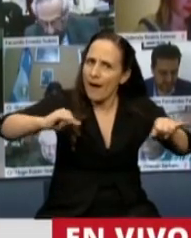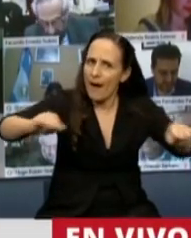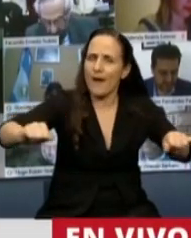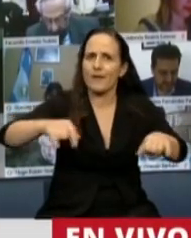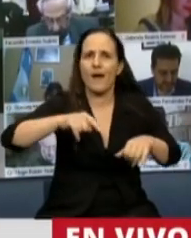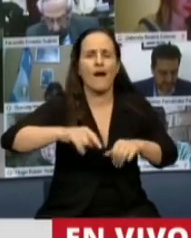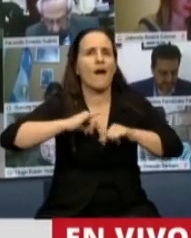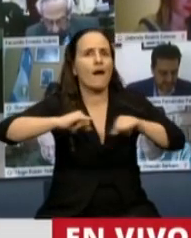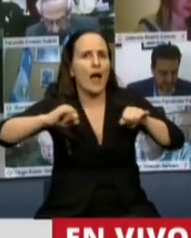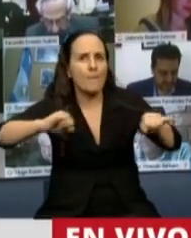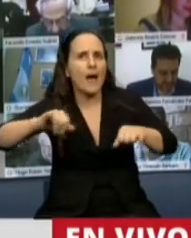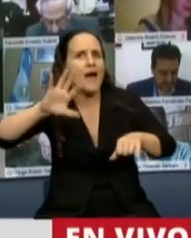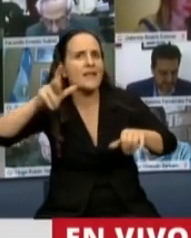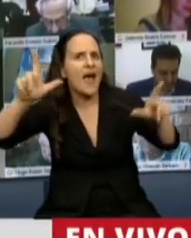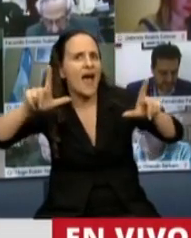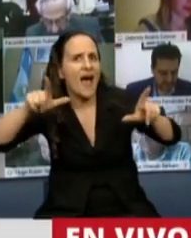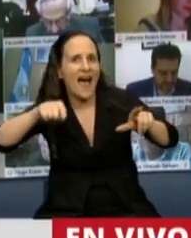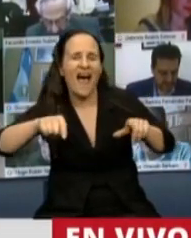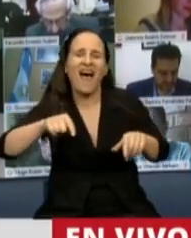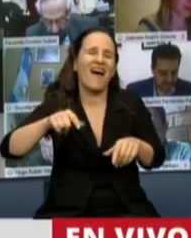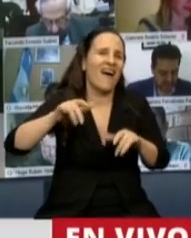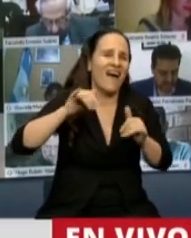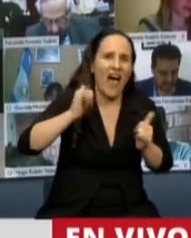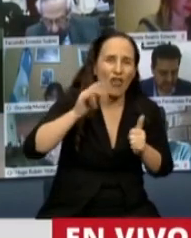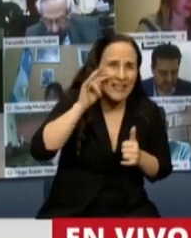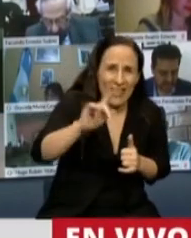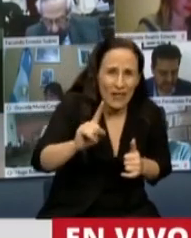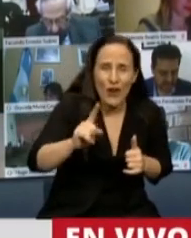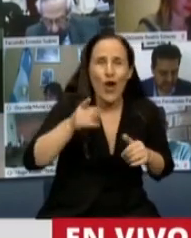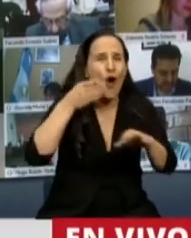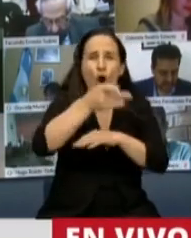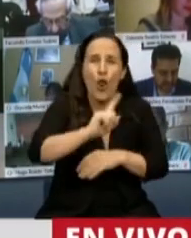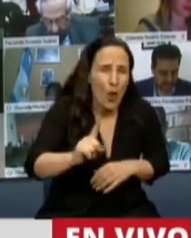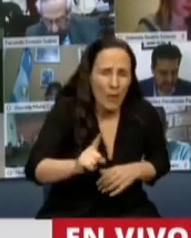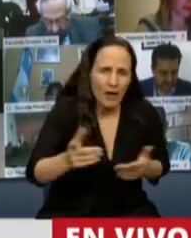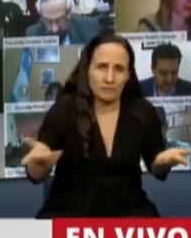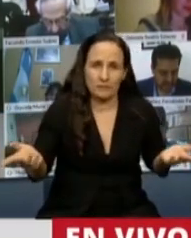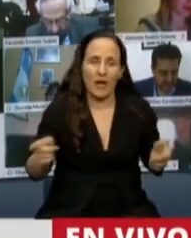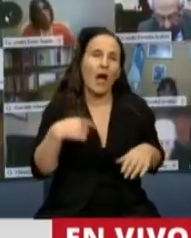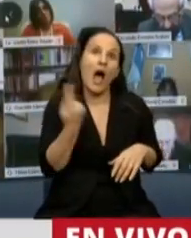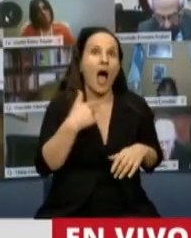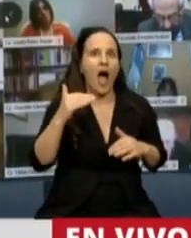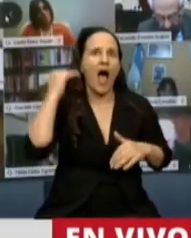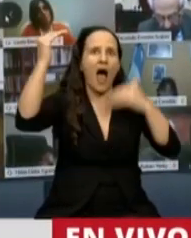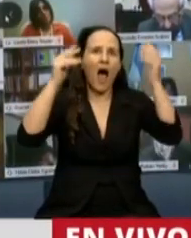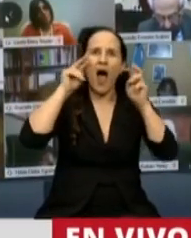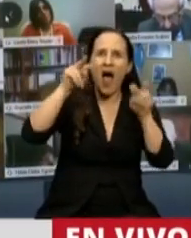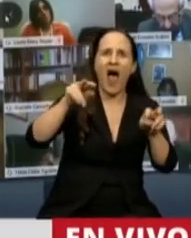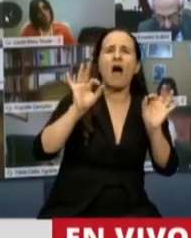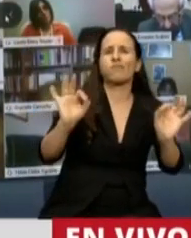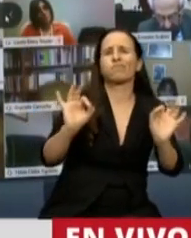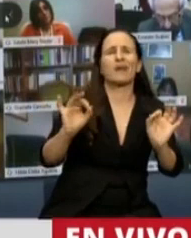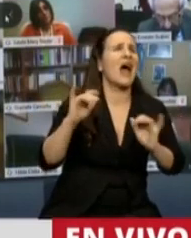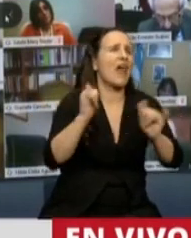canales o en lugares donde los adolescentes no van, no concurren y creemos que porque nosotros consumimos y observamos eso,